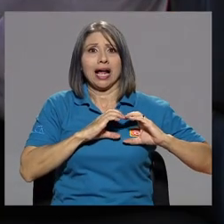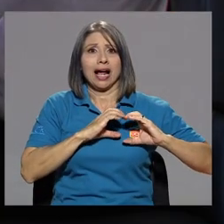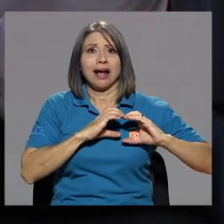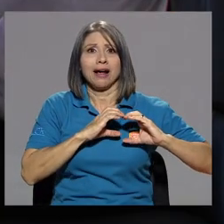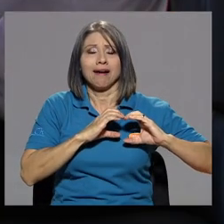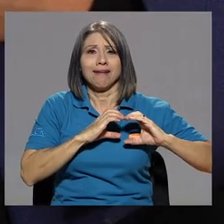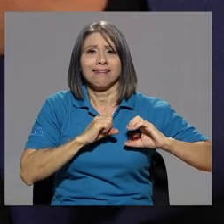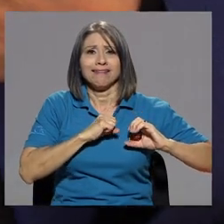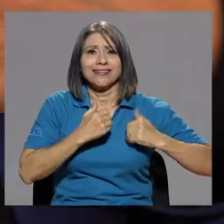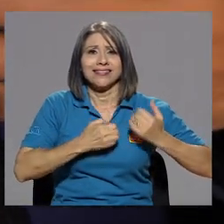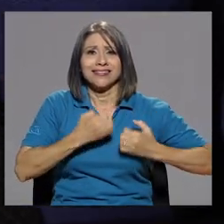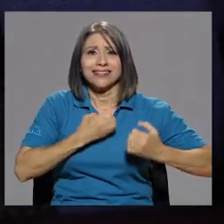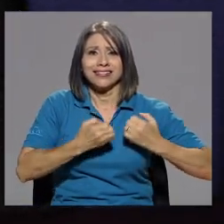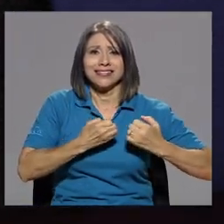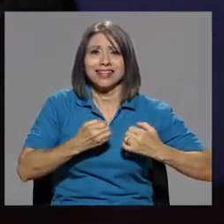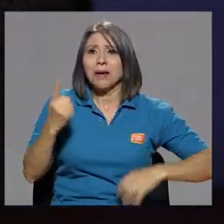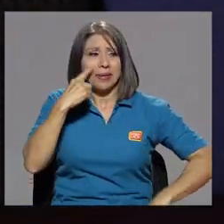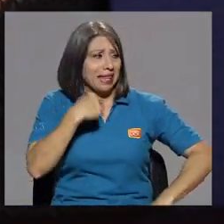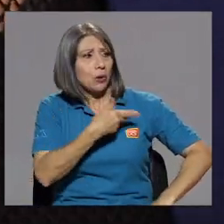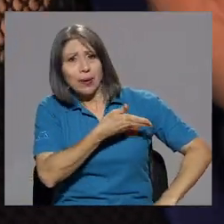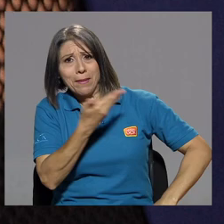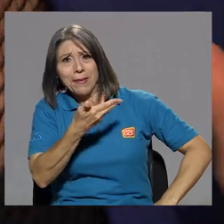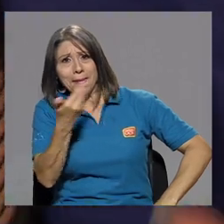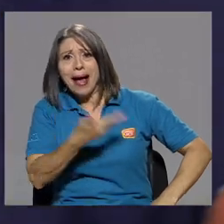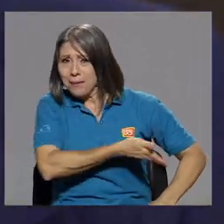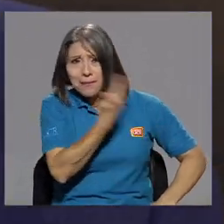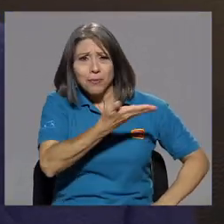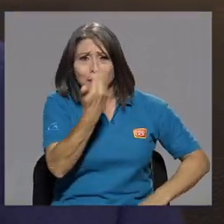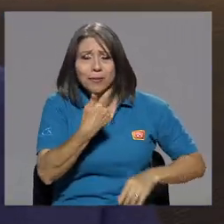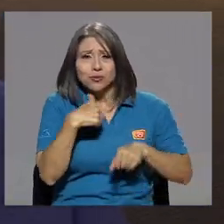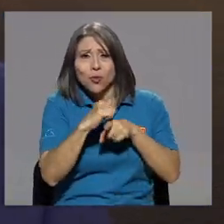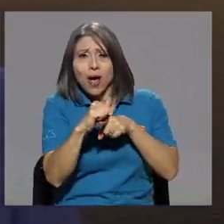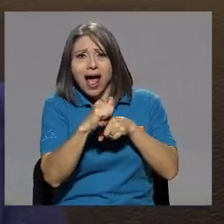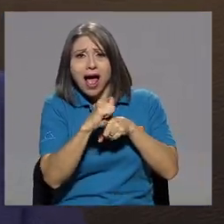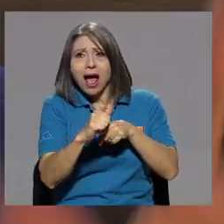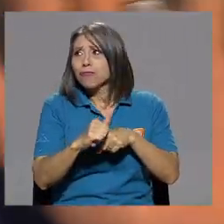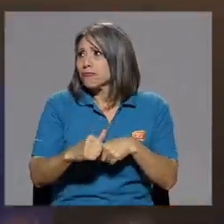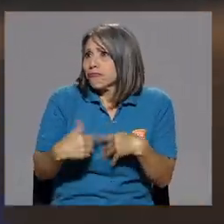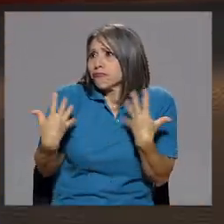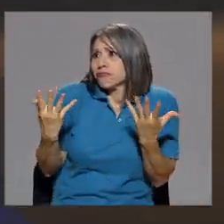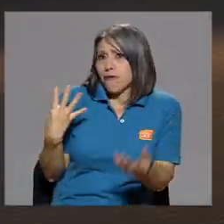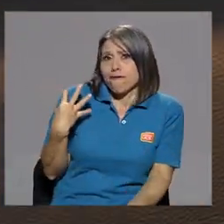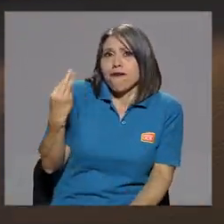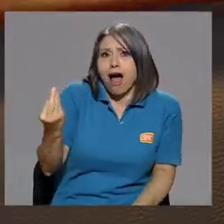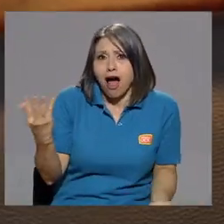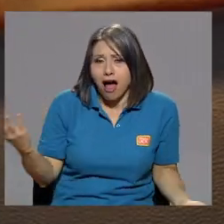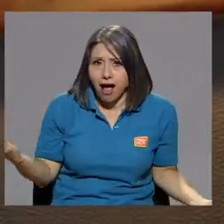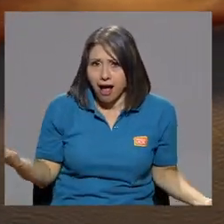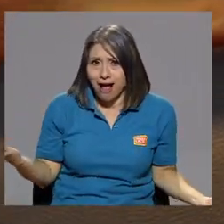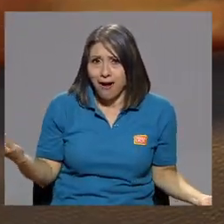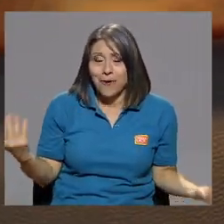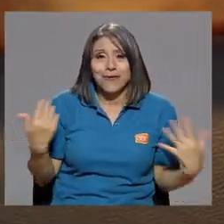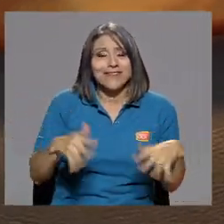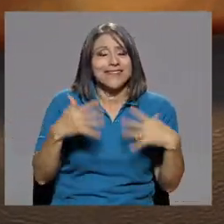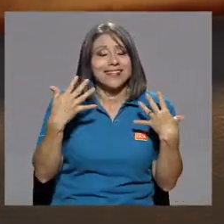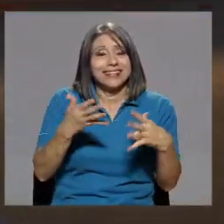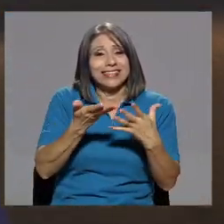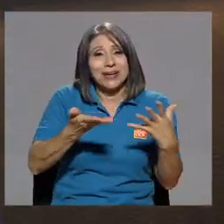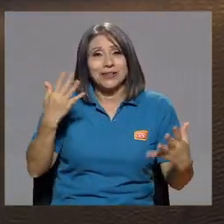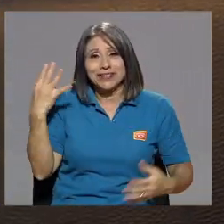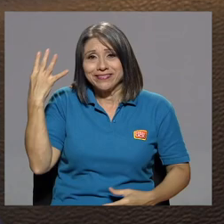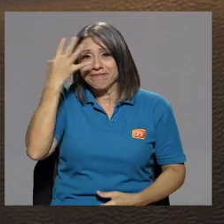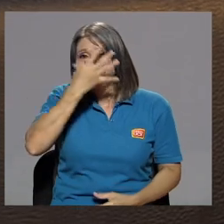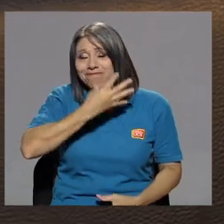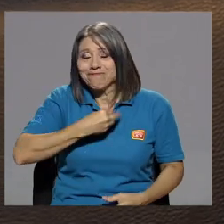Y me dice, ya yo voy a ir a, vamos, vamos, yo voy para el ensayo. Le digo, vamos. Qué cosa más